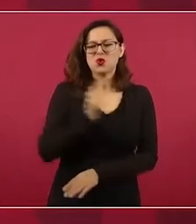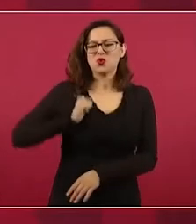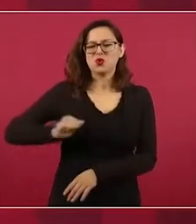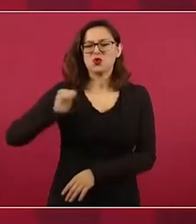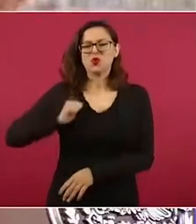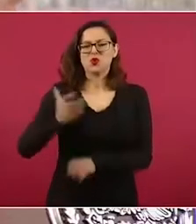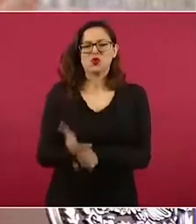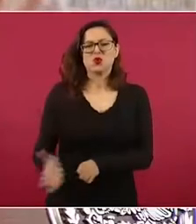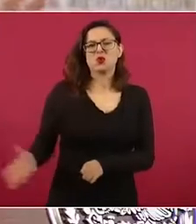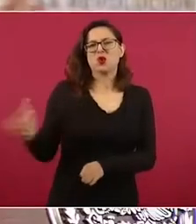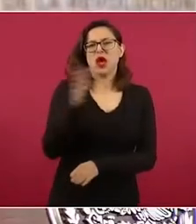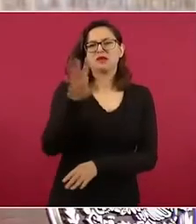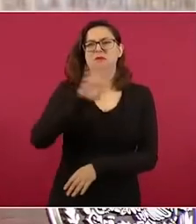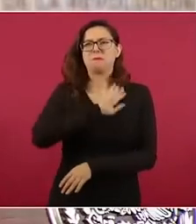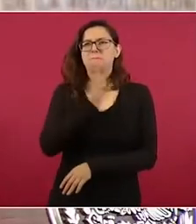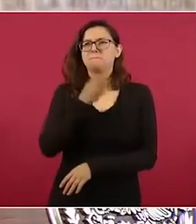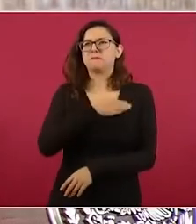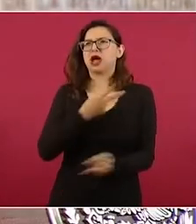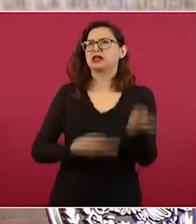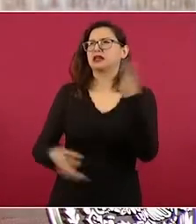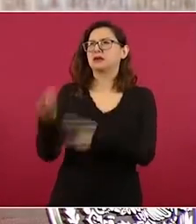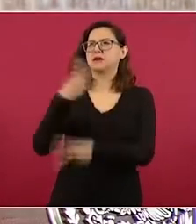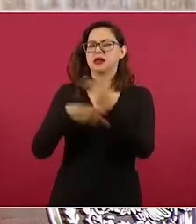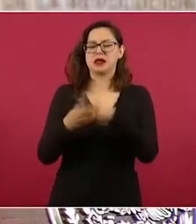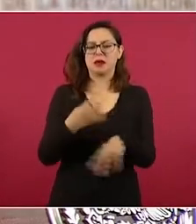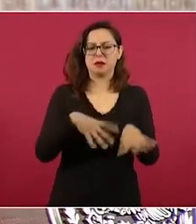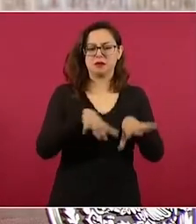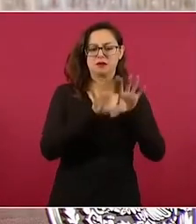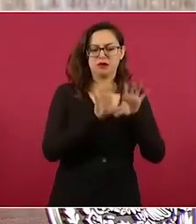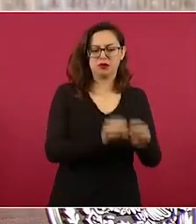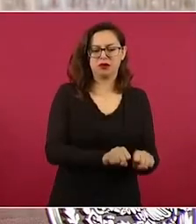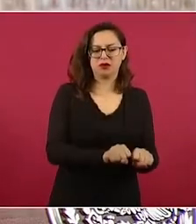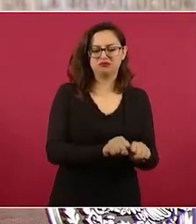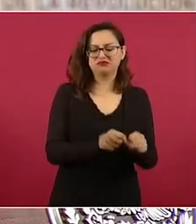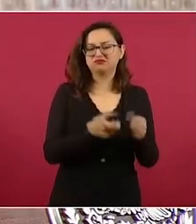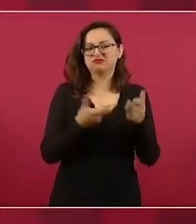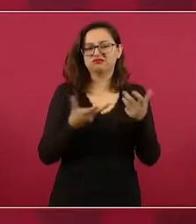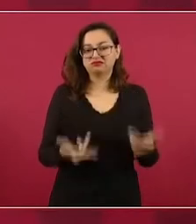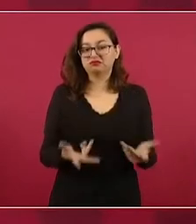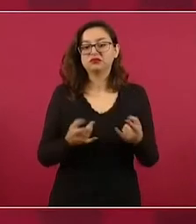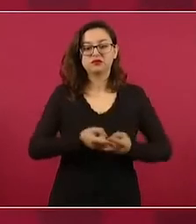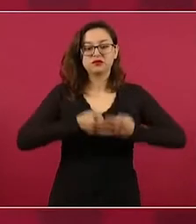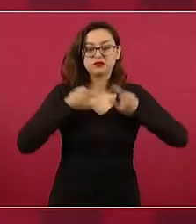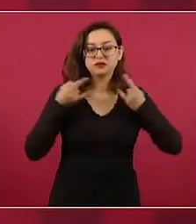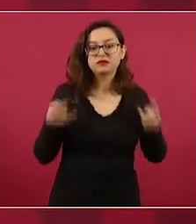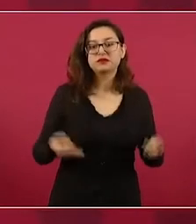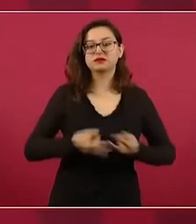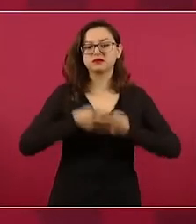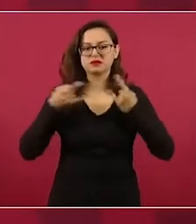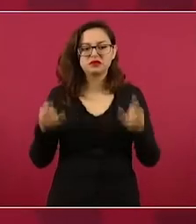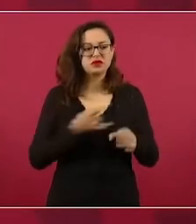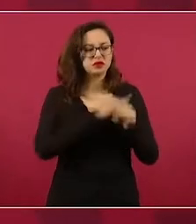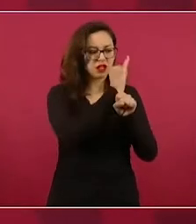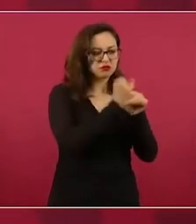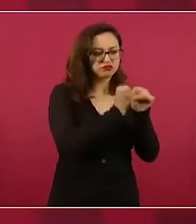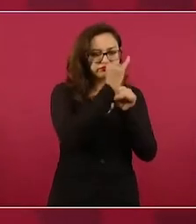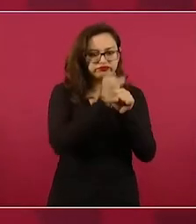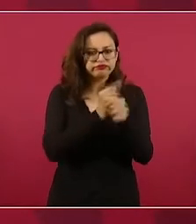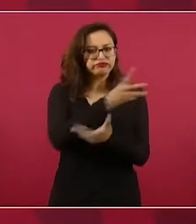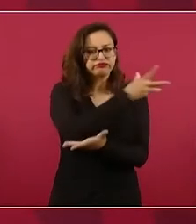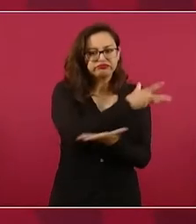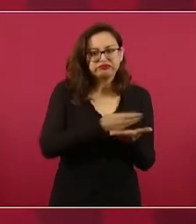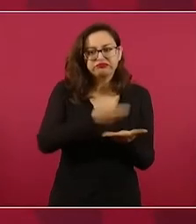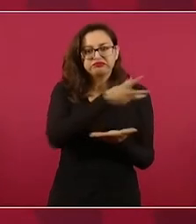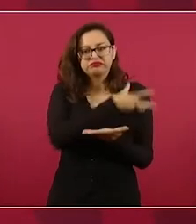Imaginar también con códices y con relatos orales cómo